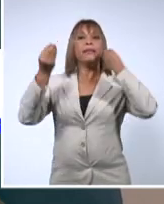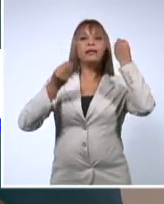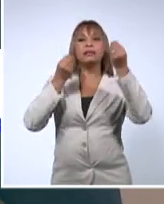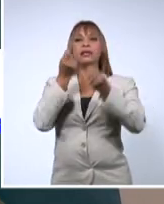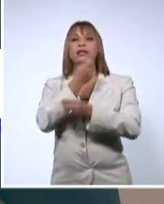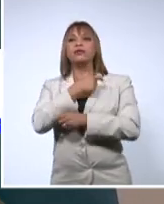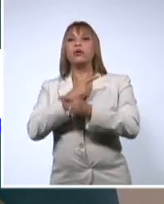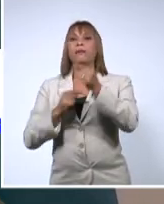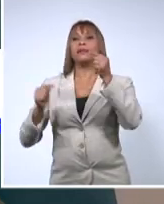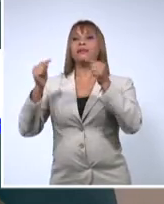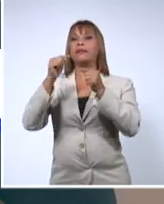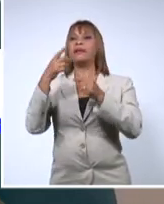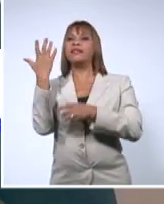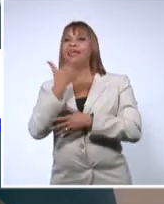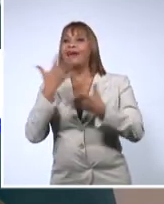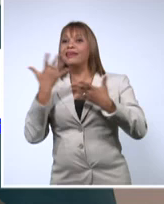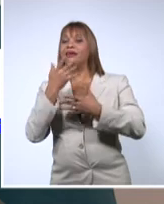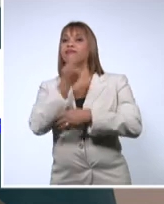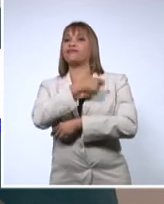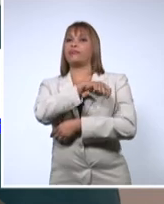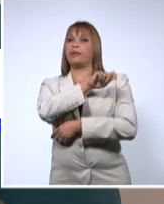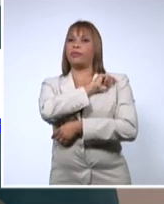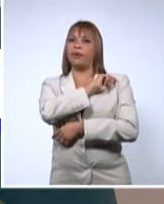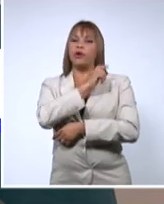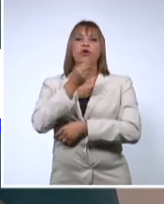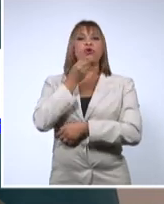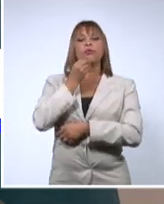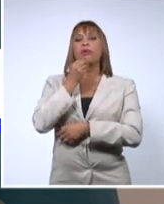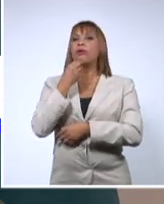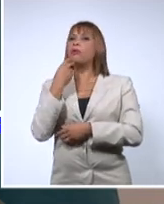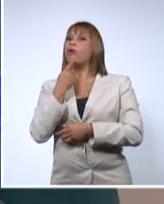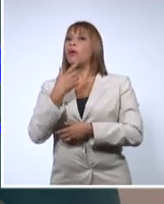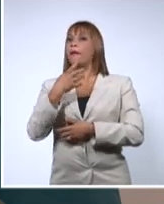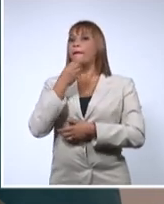Y por lo tanto no podemos pasivamente permitir que se pongan precios abusivos.